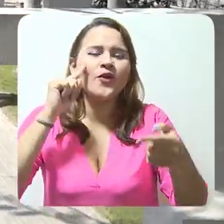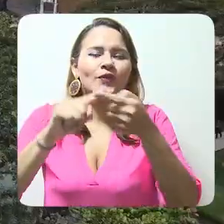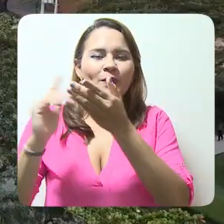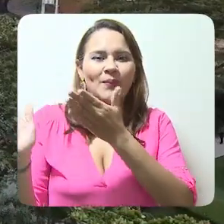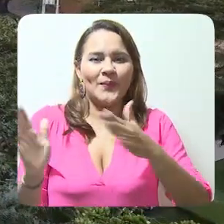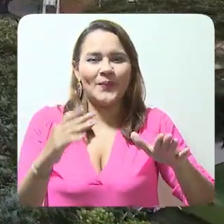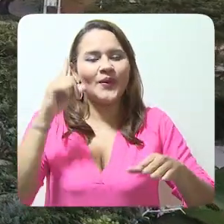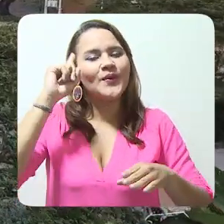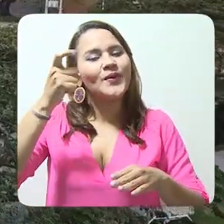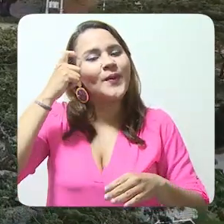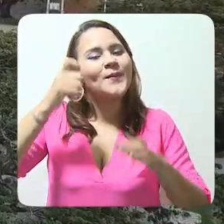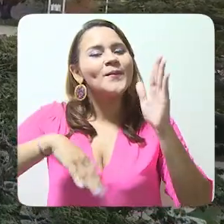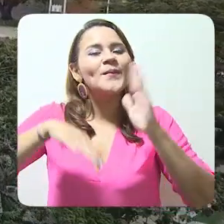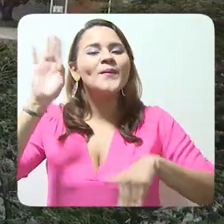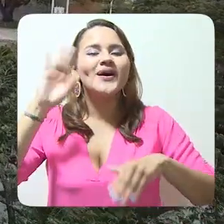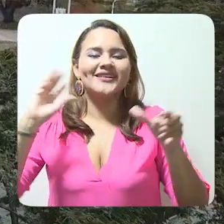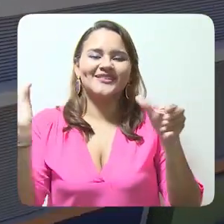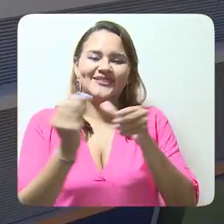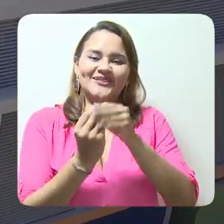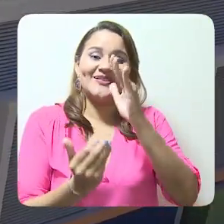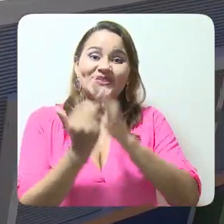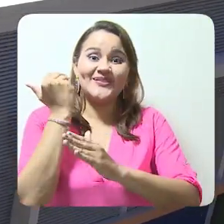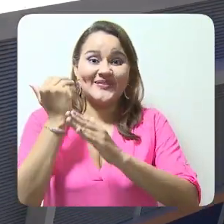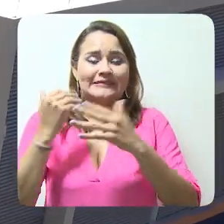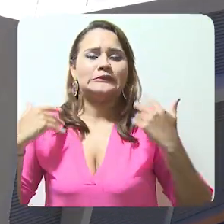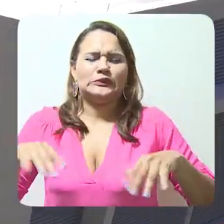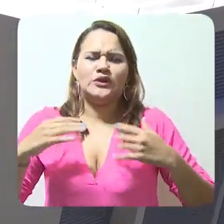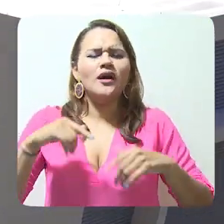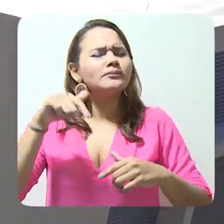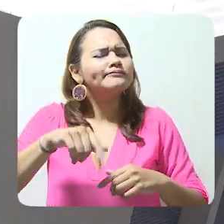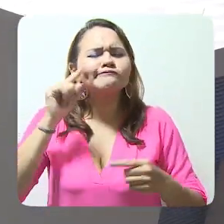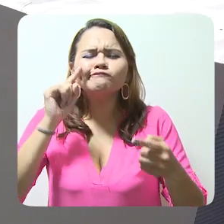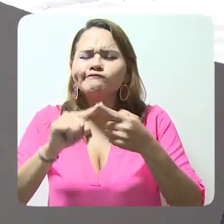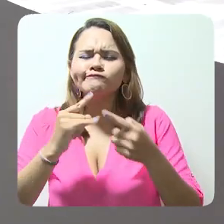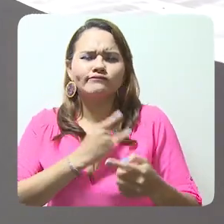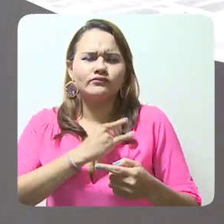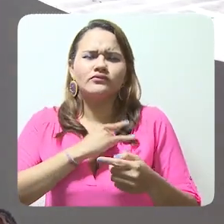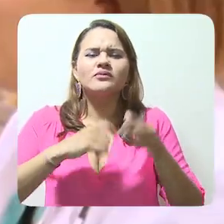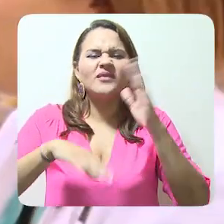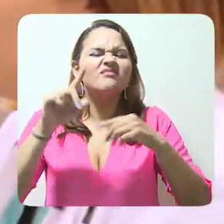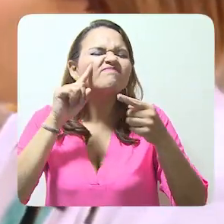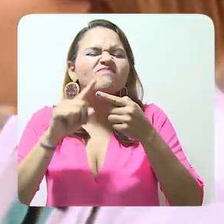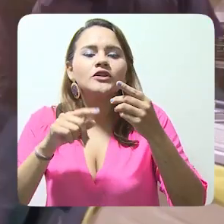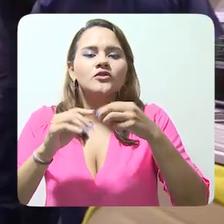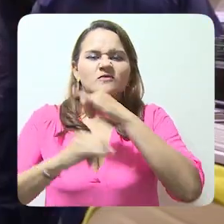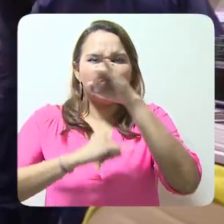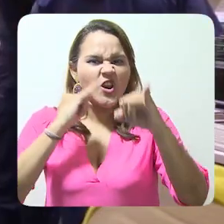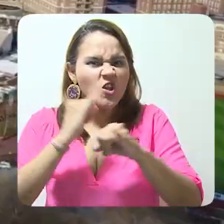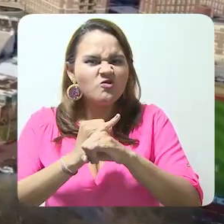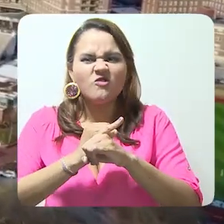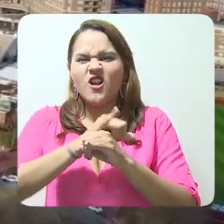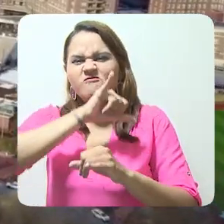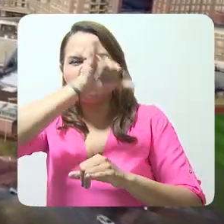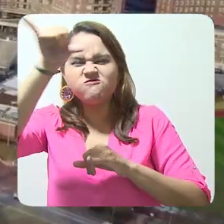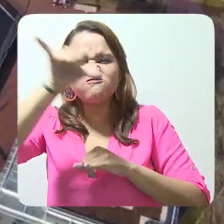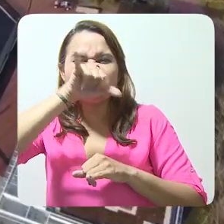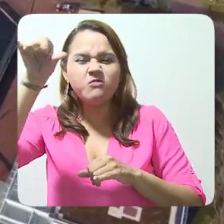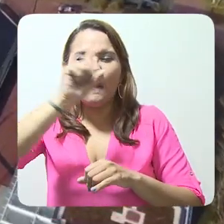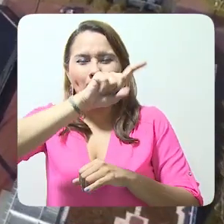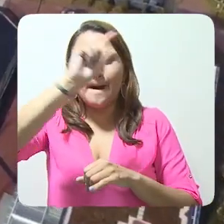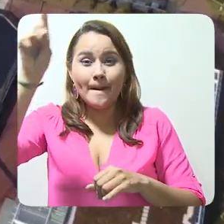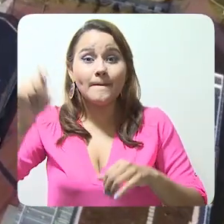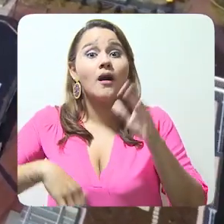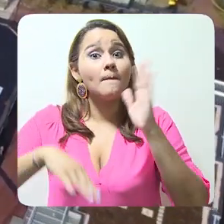gobierno por una universidad más incluyente, el innovador a esta casa de estudios superiores se ha caracterizado por liderar procesos de internacionalización,